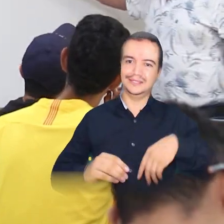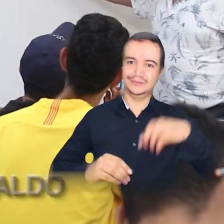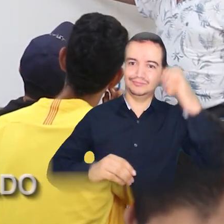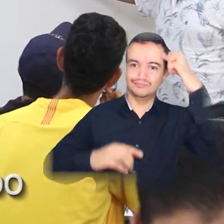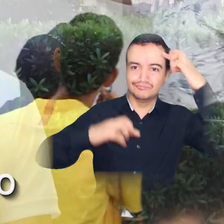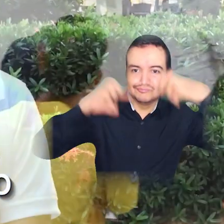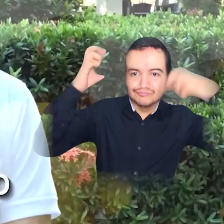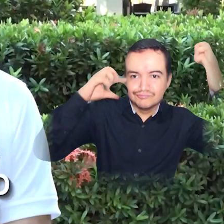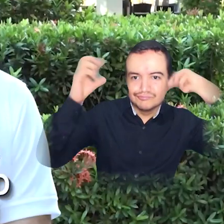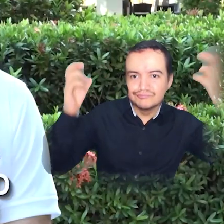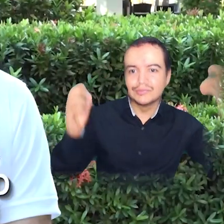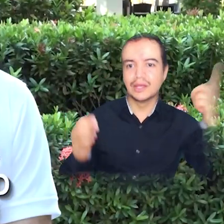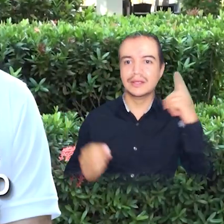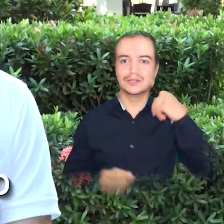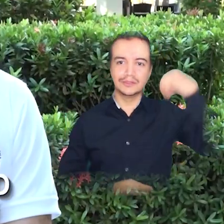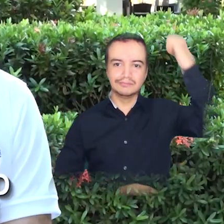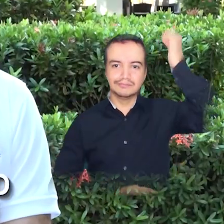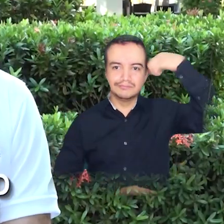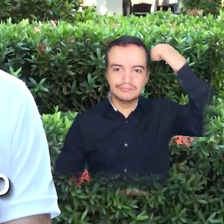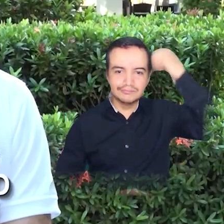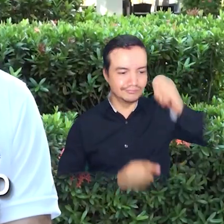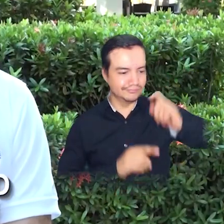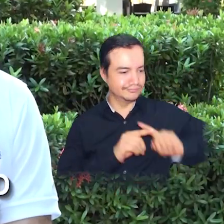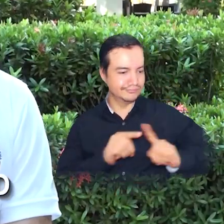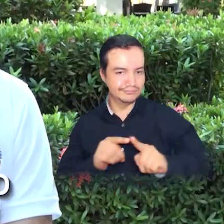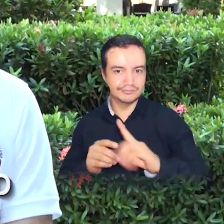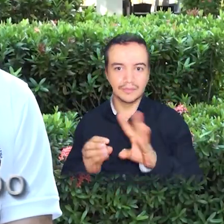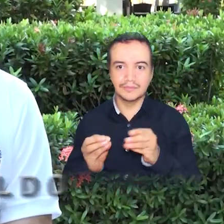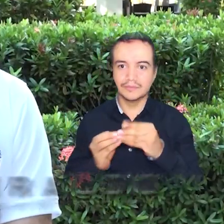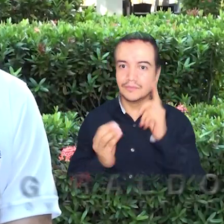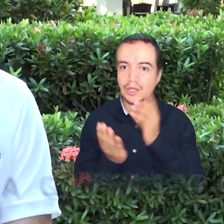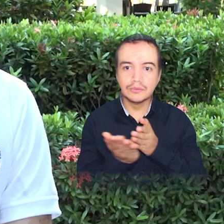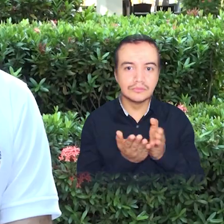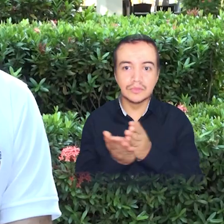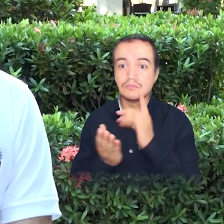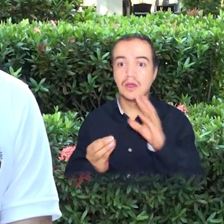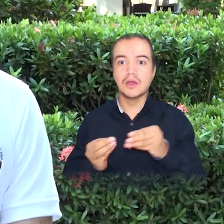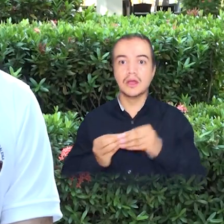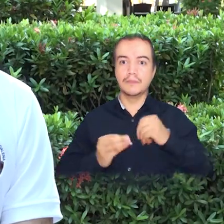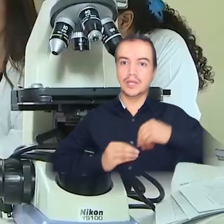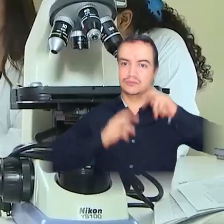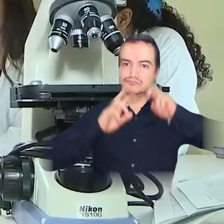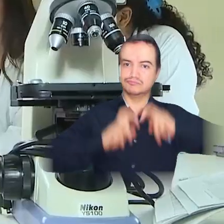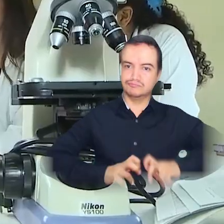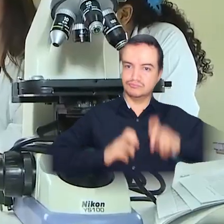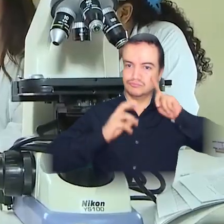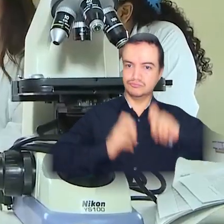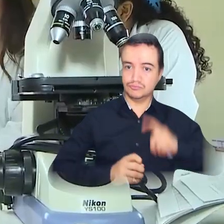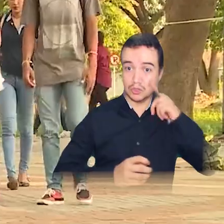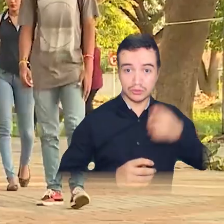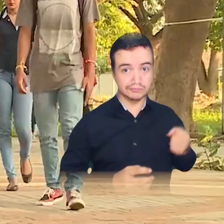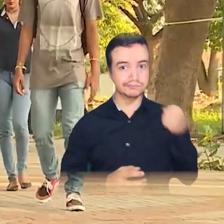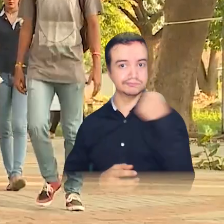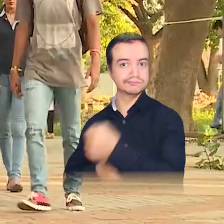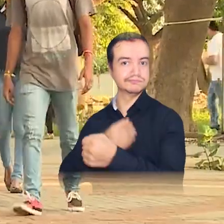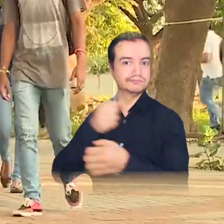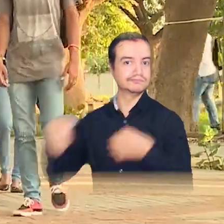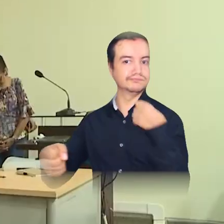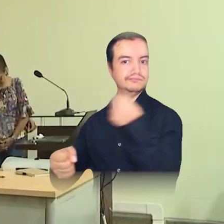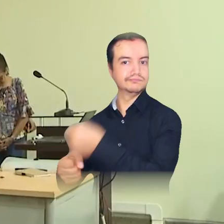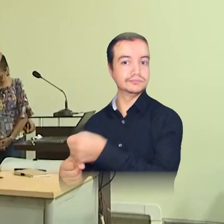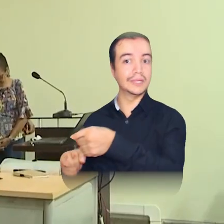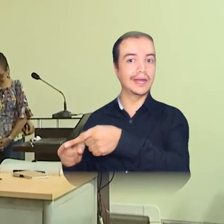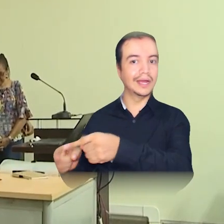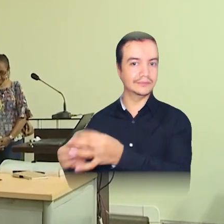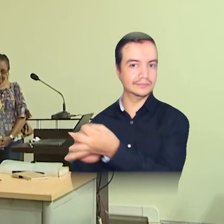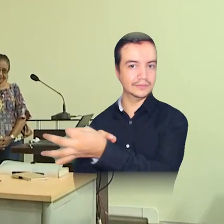nuestra licenciatura, nuestros programas académicos, también todas las fortalezas que tenemos en investigación y en extensión.